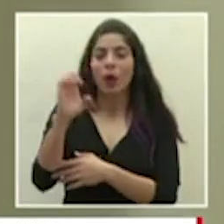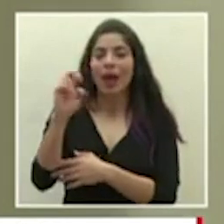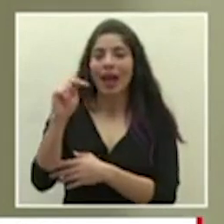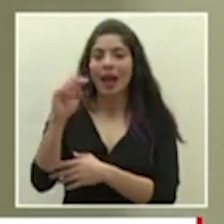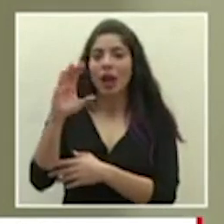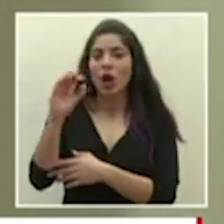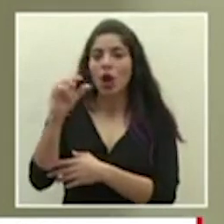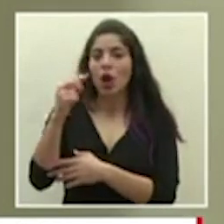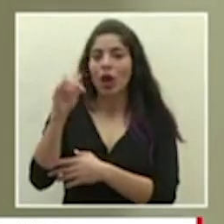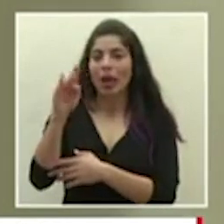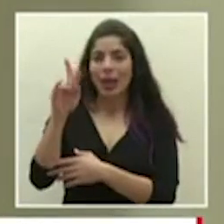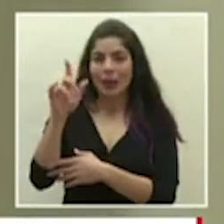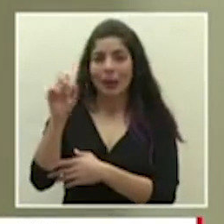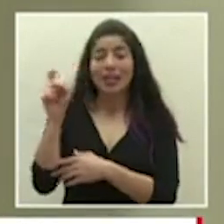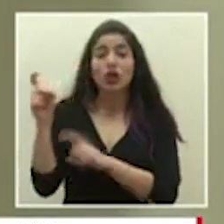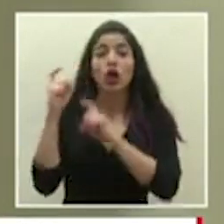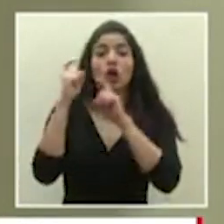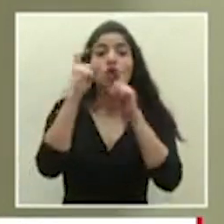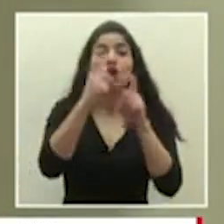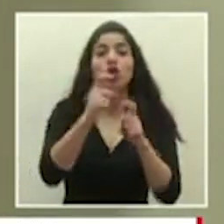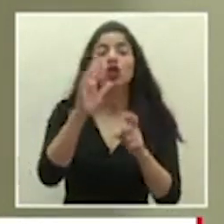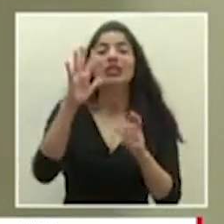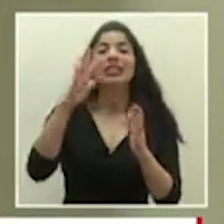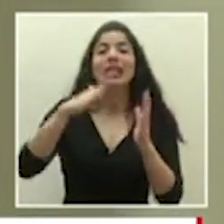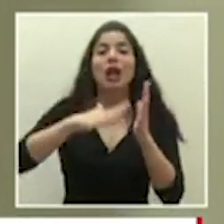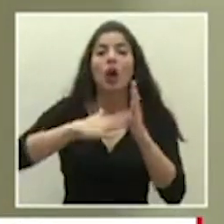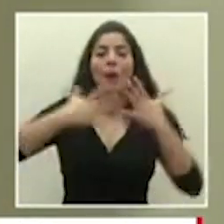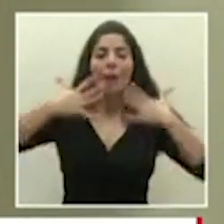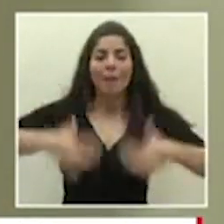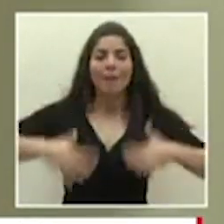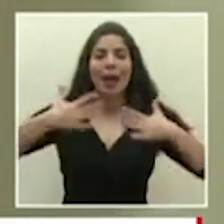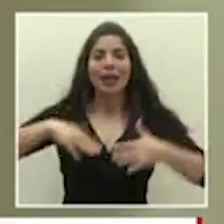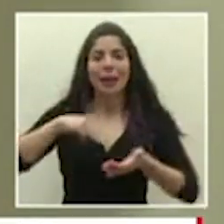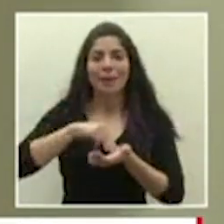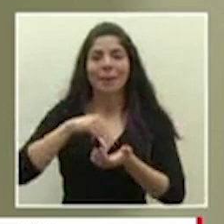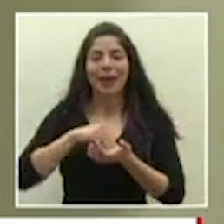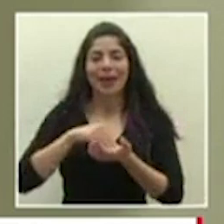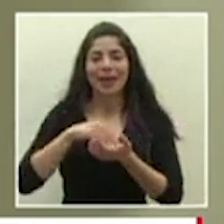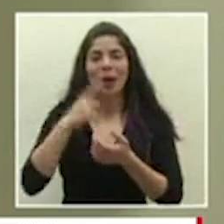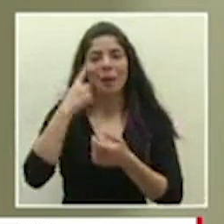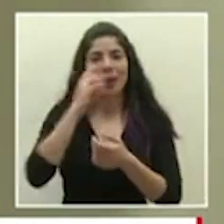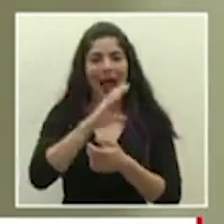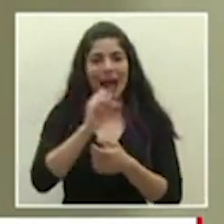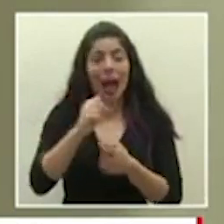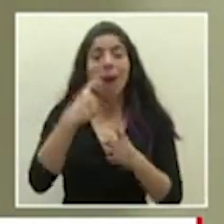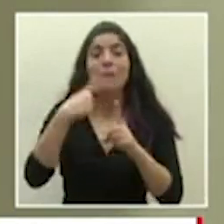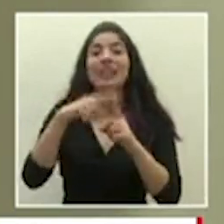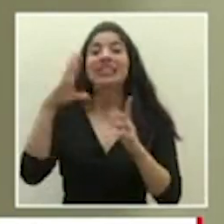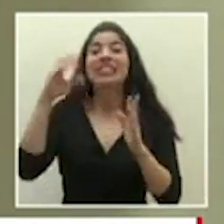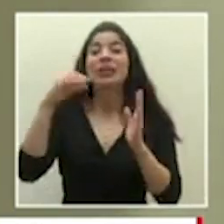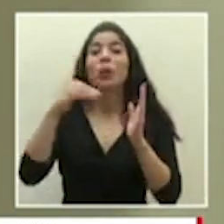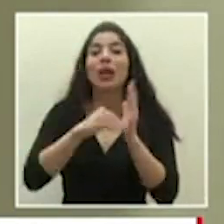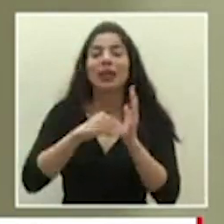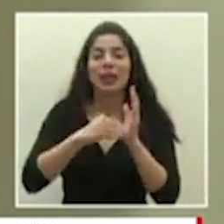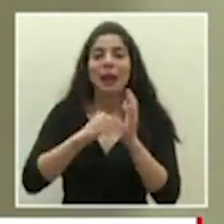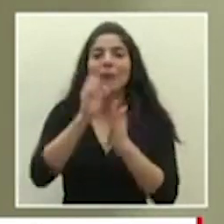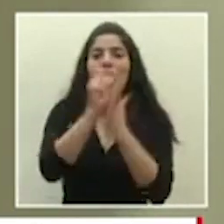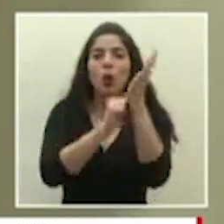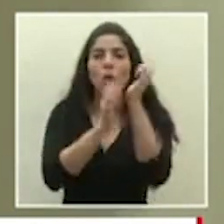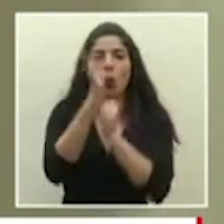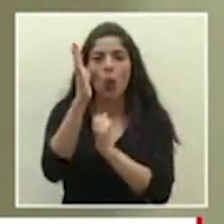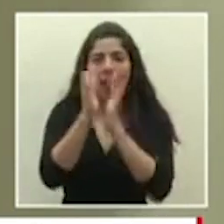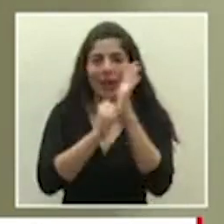una donación de cinco mil batas médicas a la caja y cincuenta mil pares de guantes